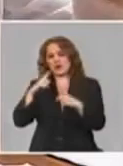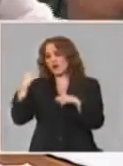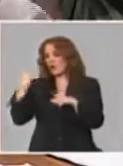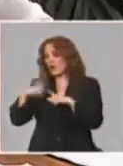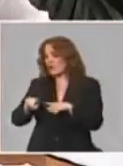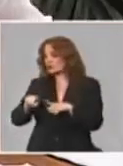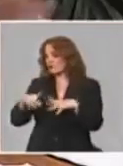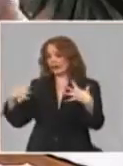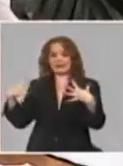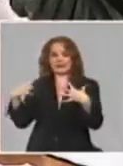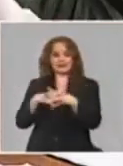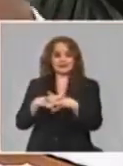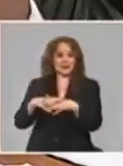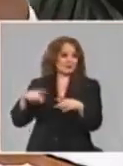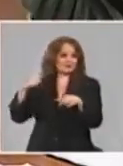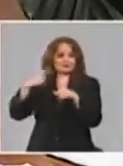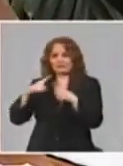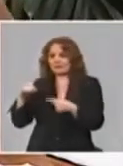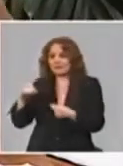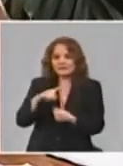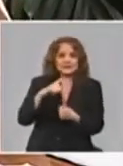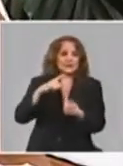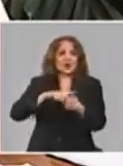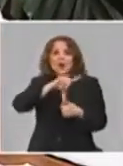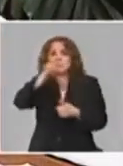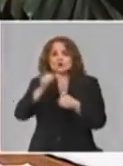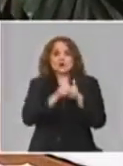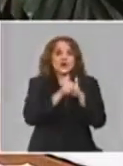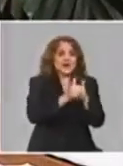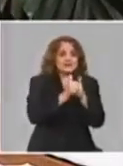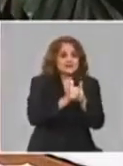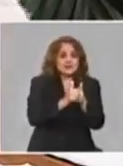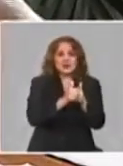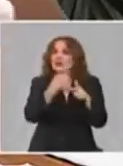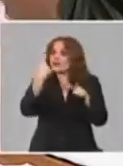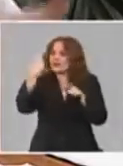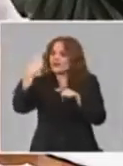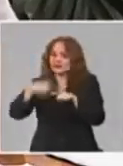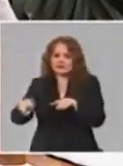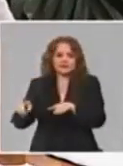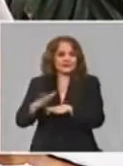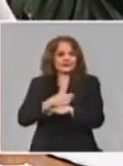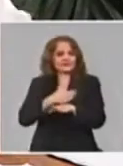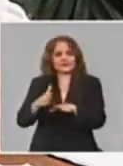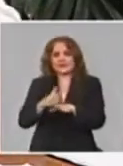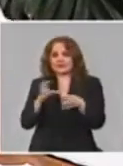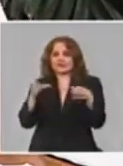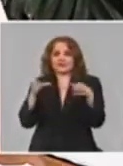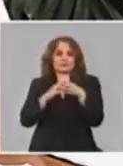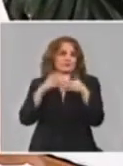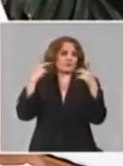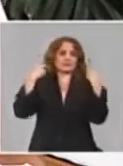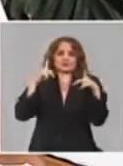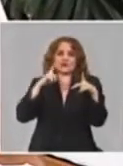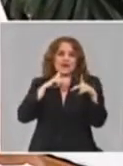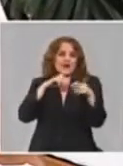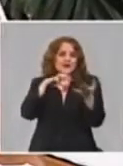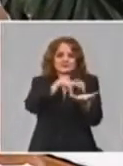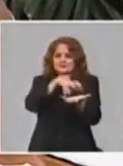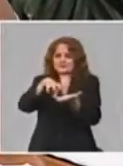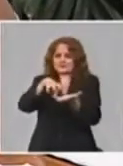PIDEMO, ese grupo de moderación, esos asesores, que han servido asesores para el grupo técnico, para el grupo temporal, pero también